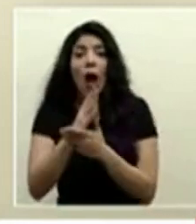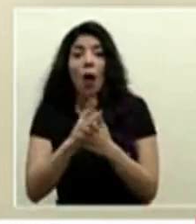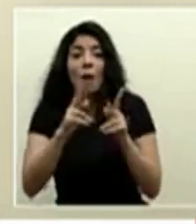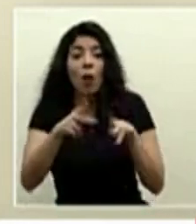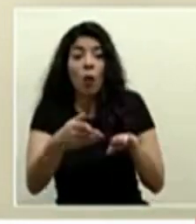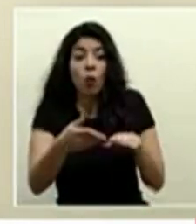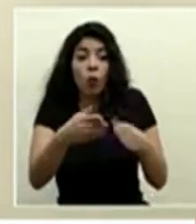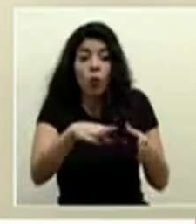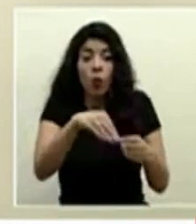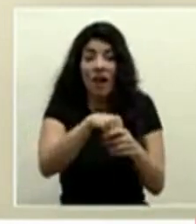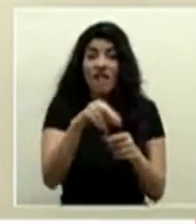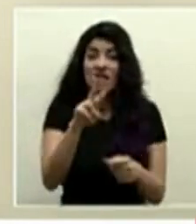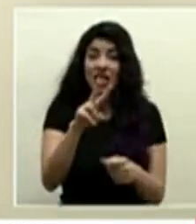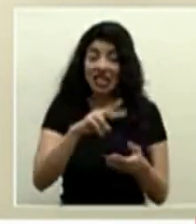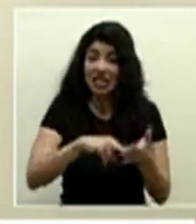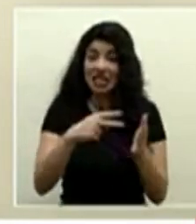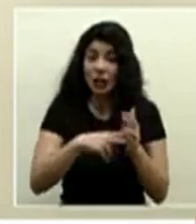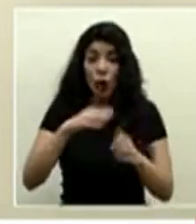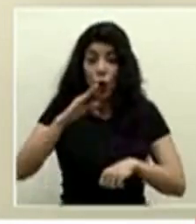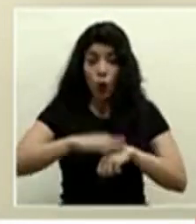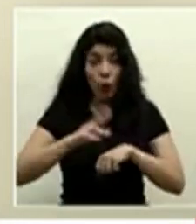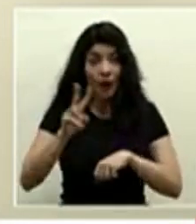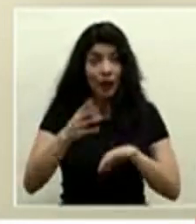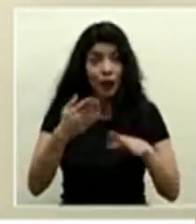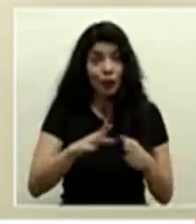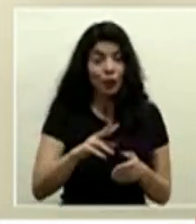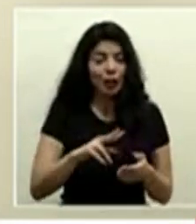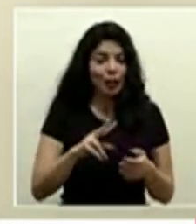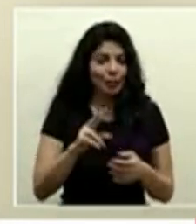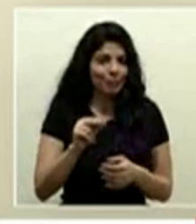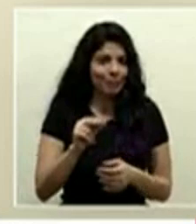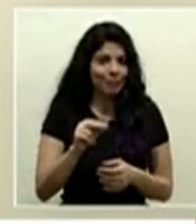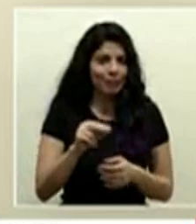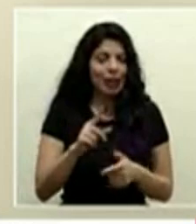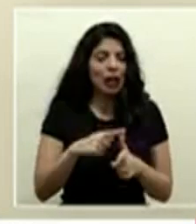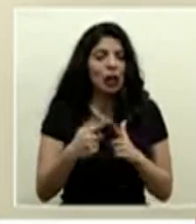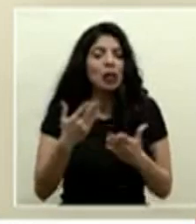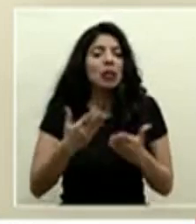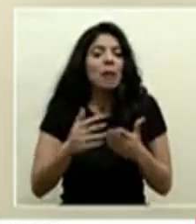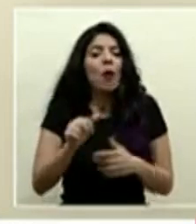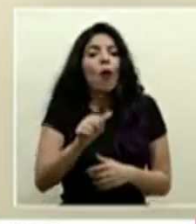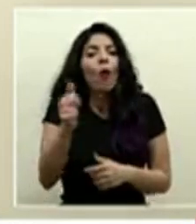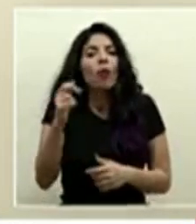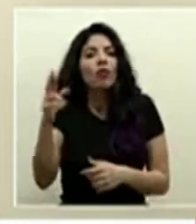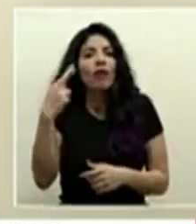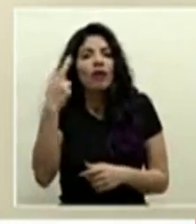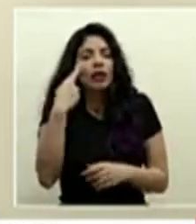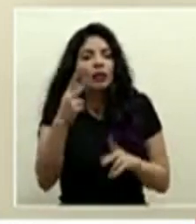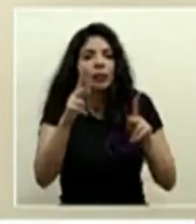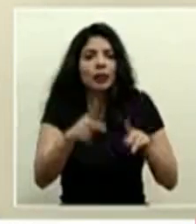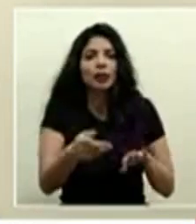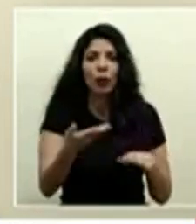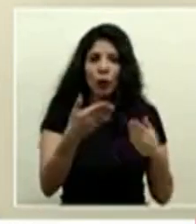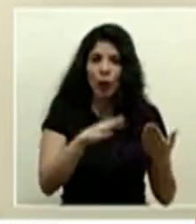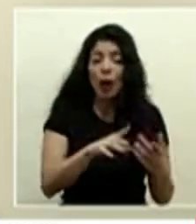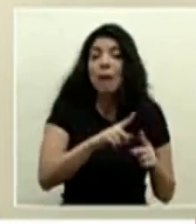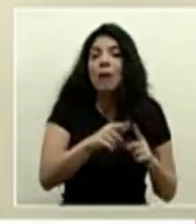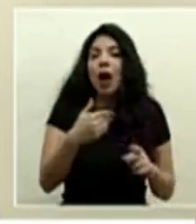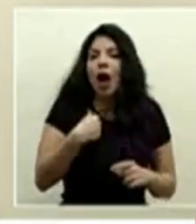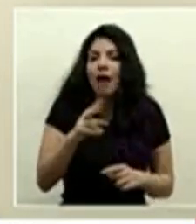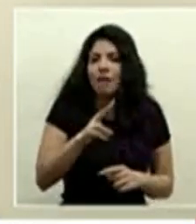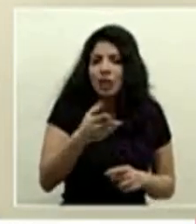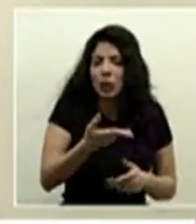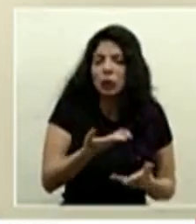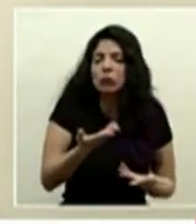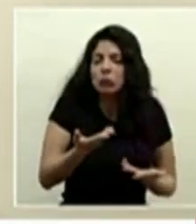el virus no significa que murieron por el virus entonces pueden haber otras causas de muerte que hayan llevado a esa persona al fallecimiento sabemos que